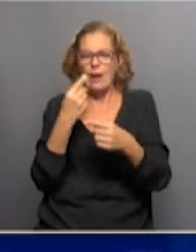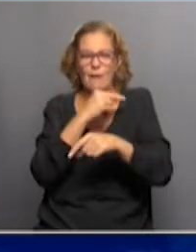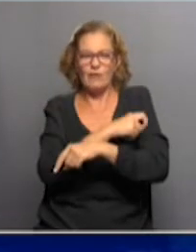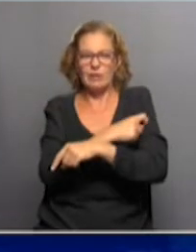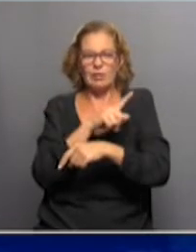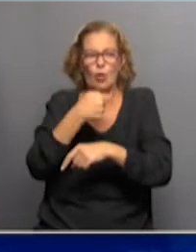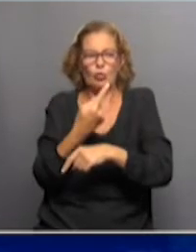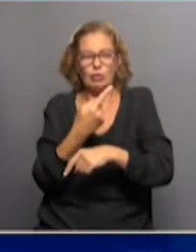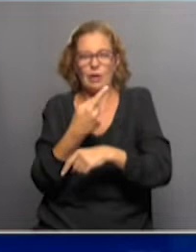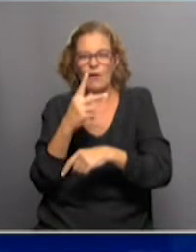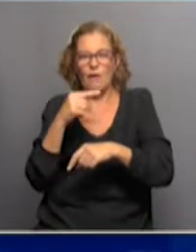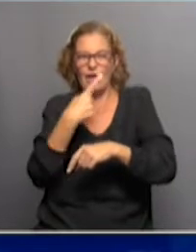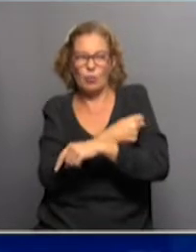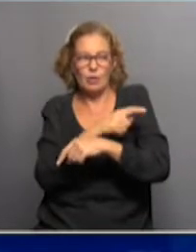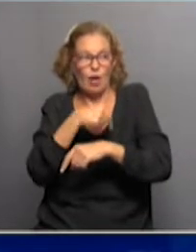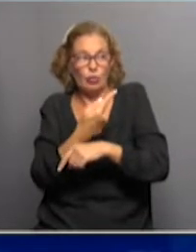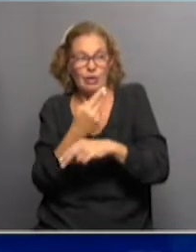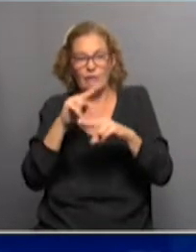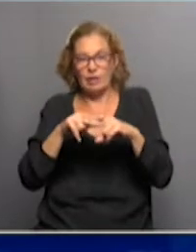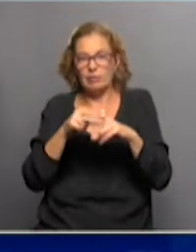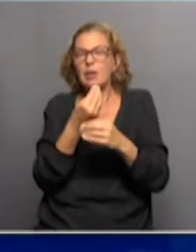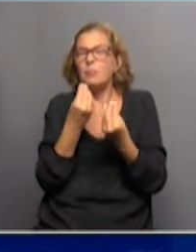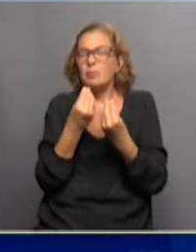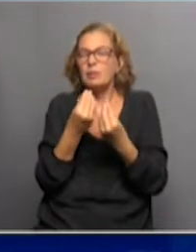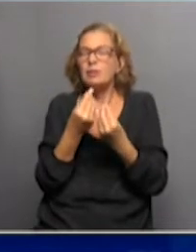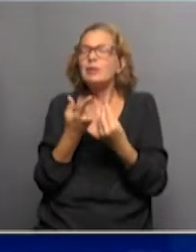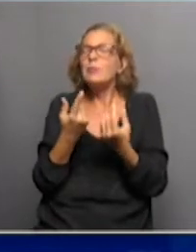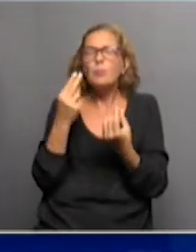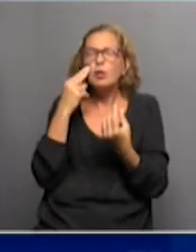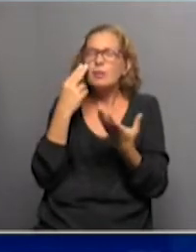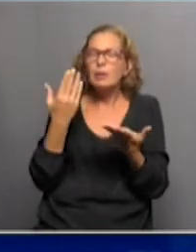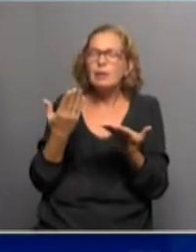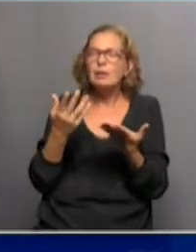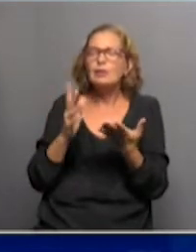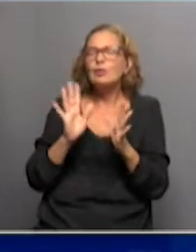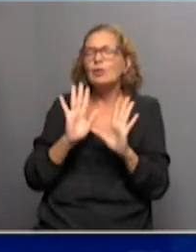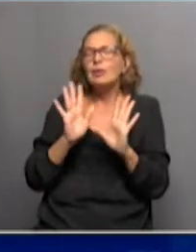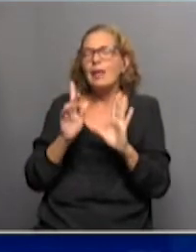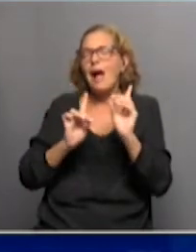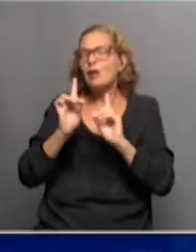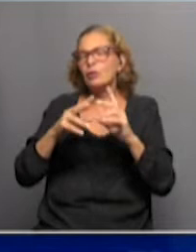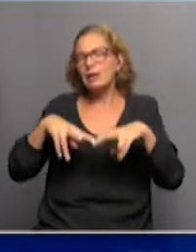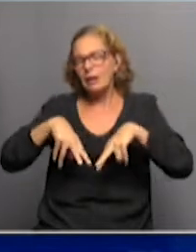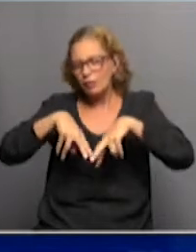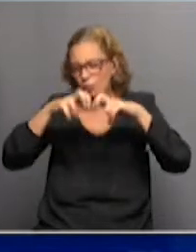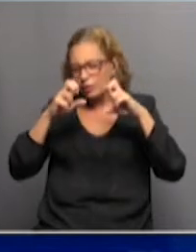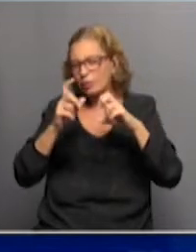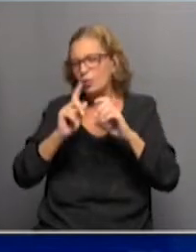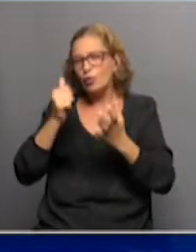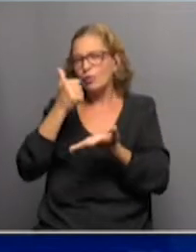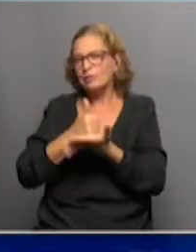En realidad no es una cosa que se está estudiando, pero todavía no está